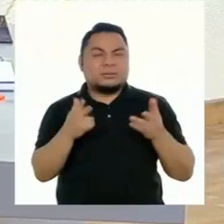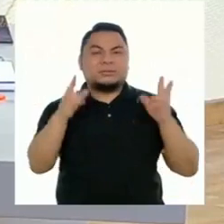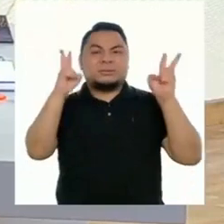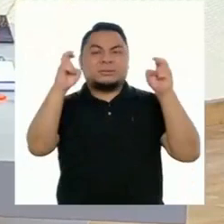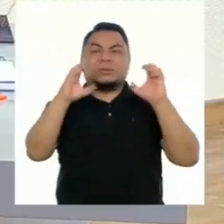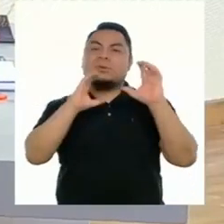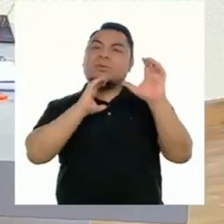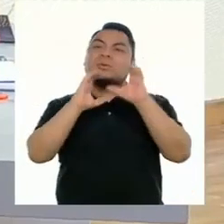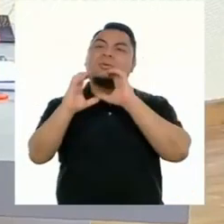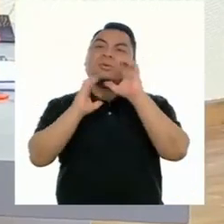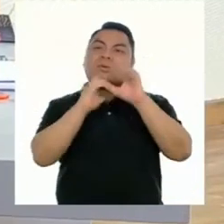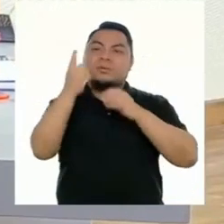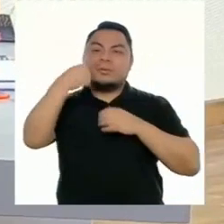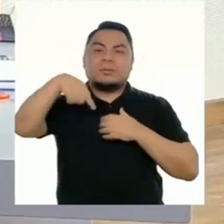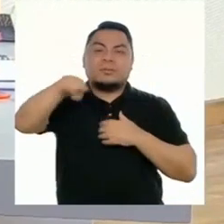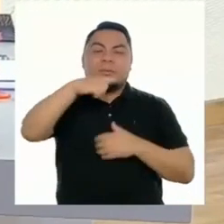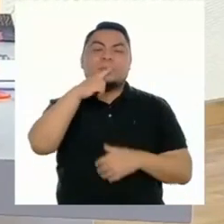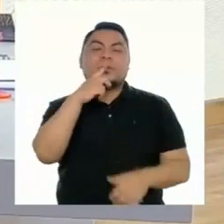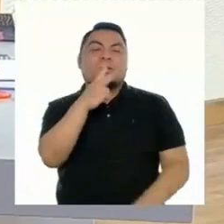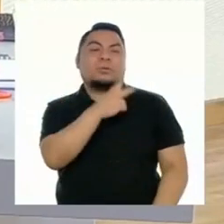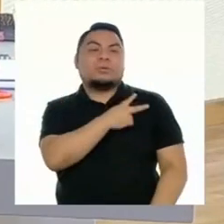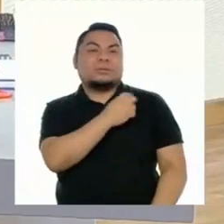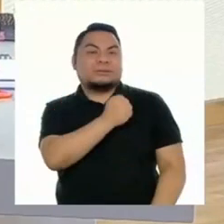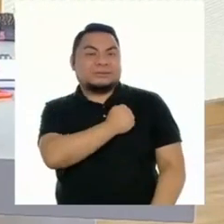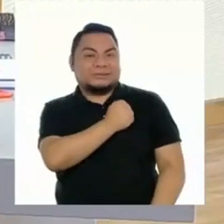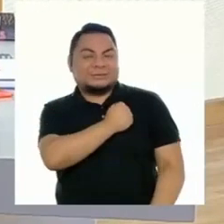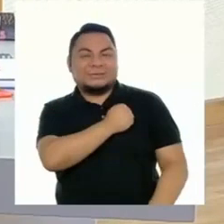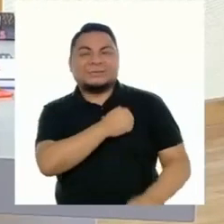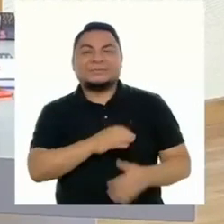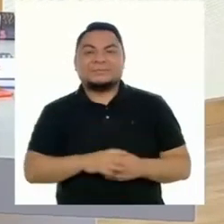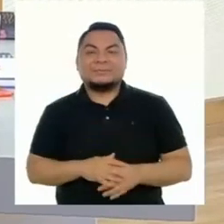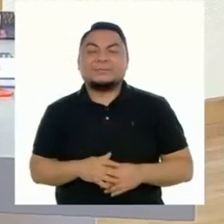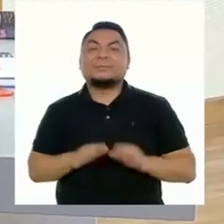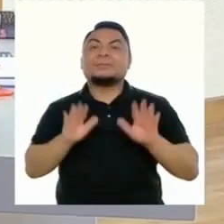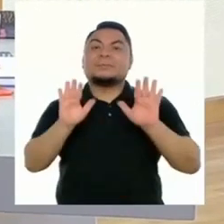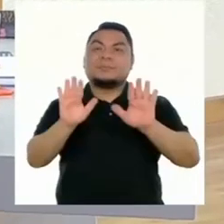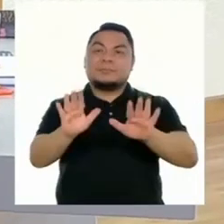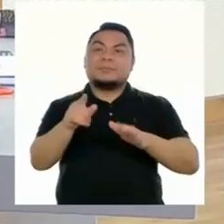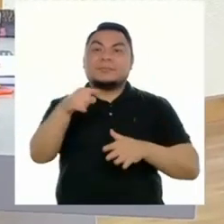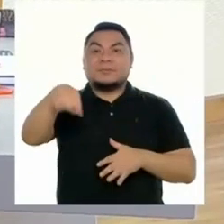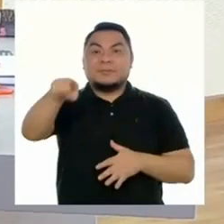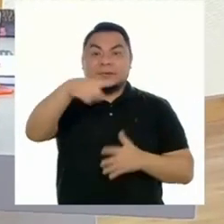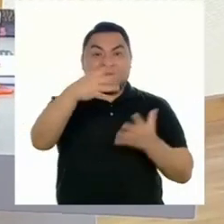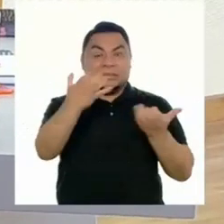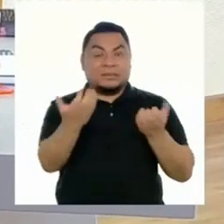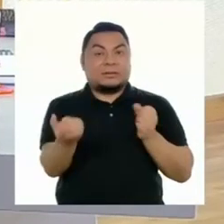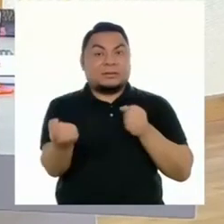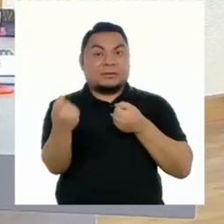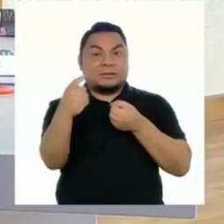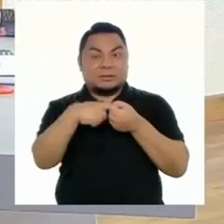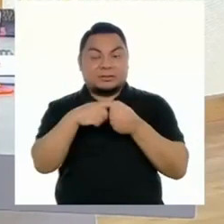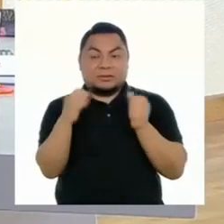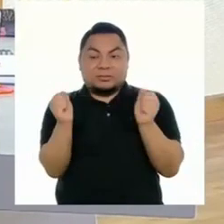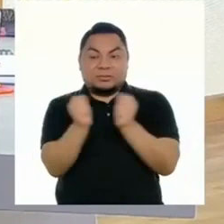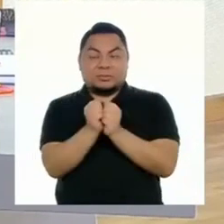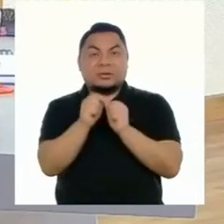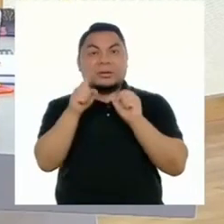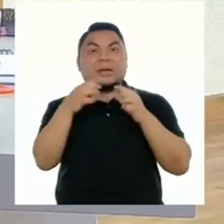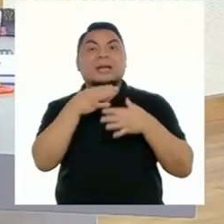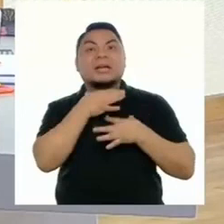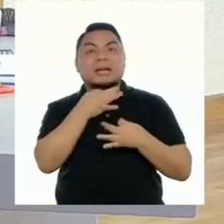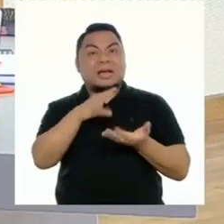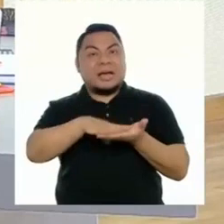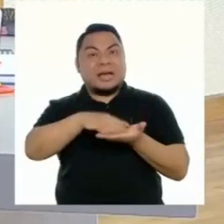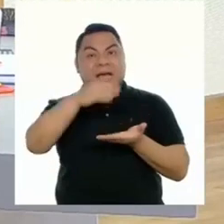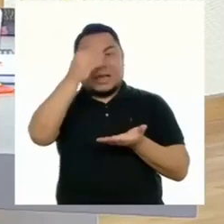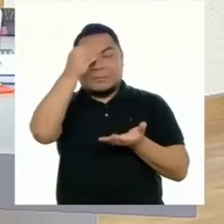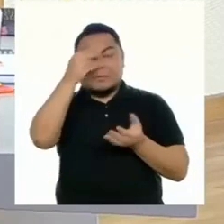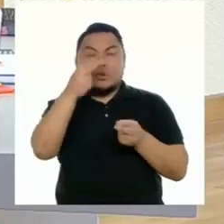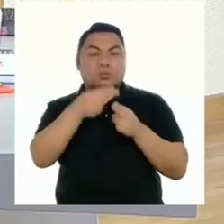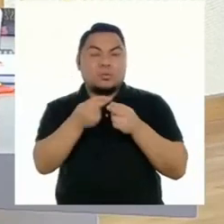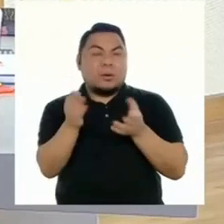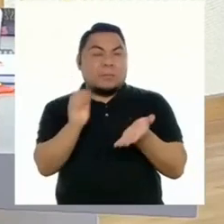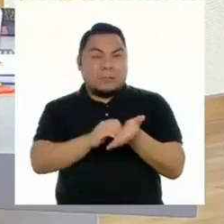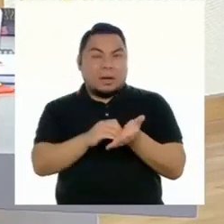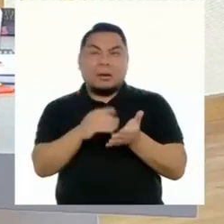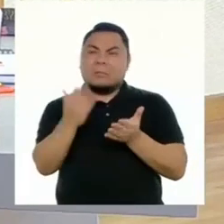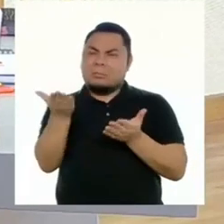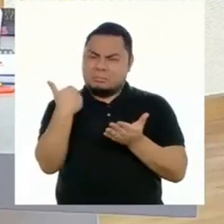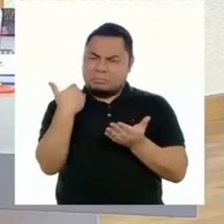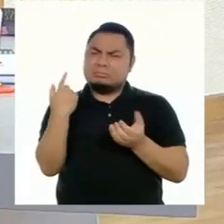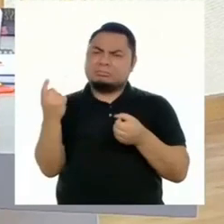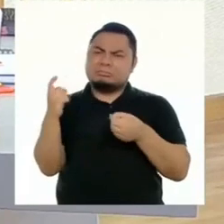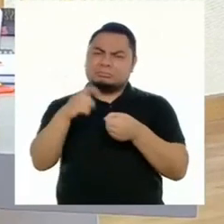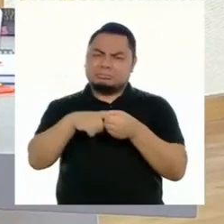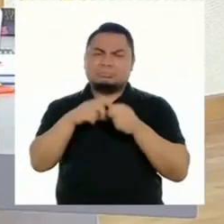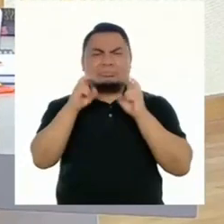El área de comunicación para segunda de secundaria. Pero si alguien más quiere acompañarte o está interesado en aprender un poquito más,